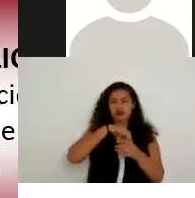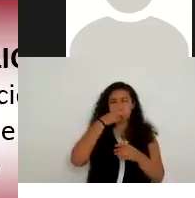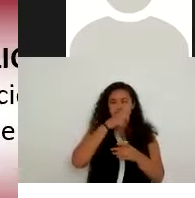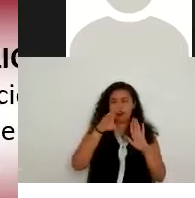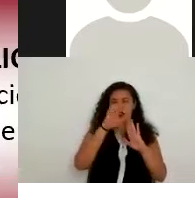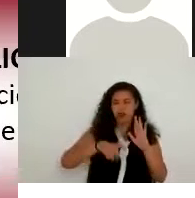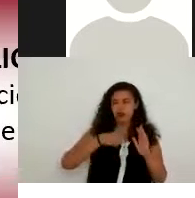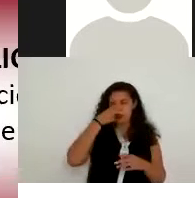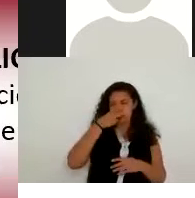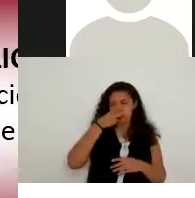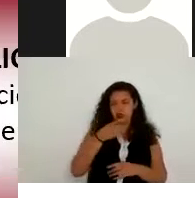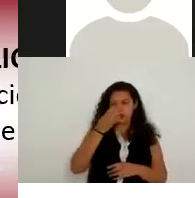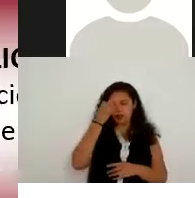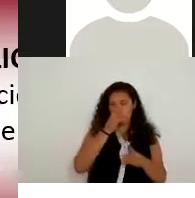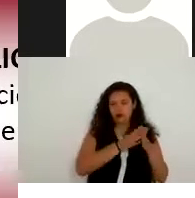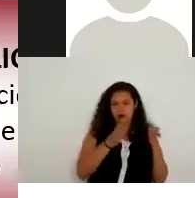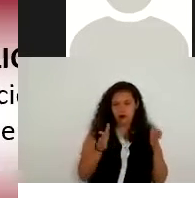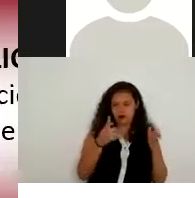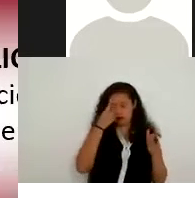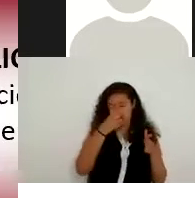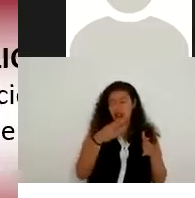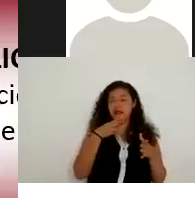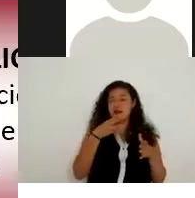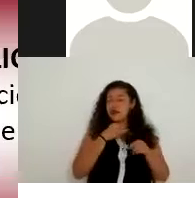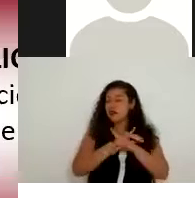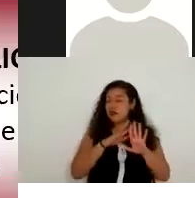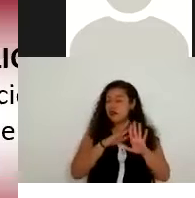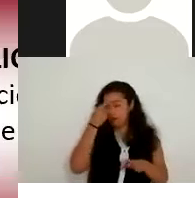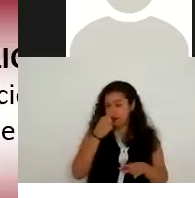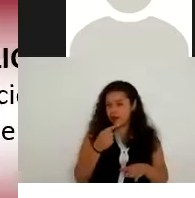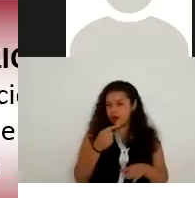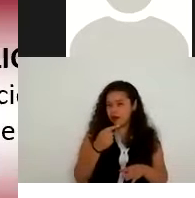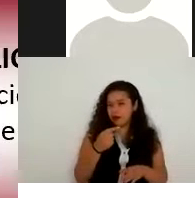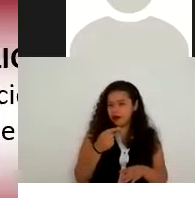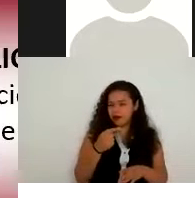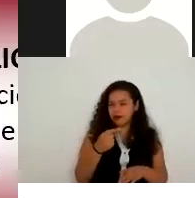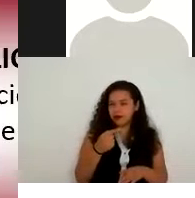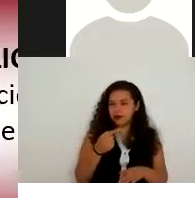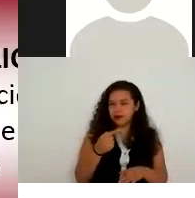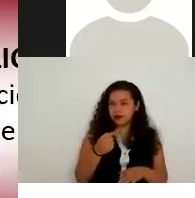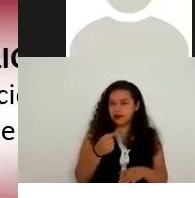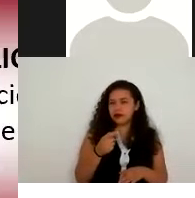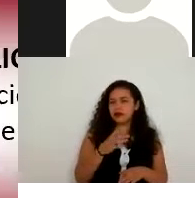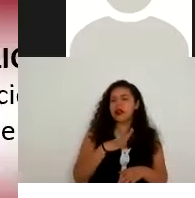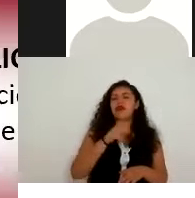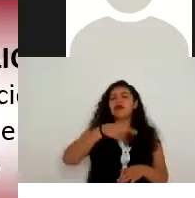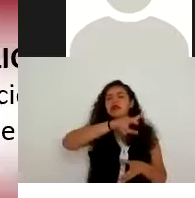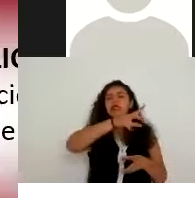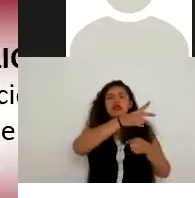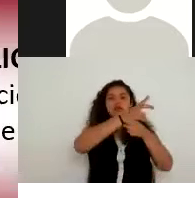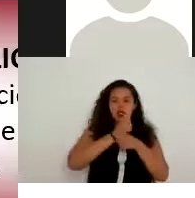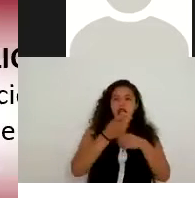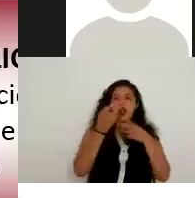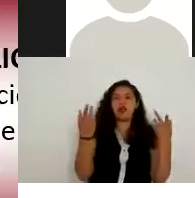electorales porque es un conjunto de datos que no están desorganizados sino que tienen un listado de las personas con